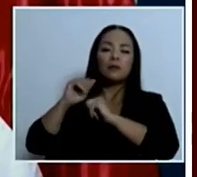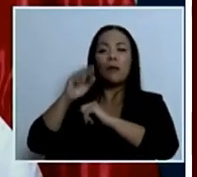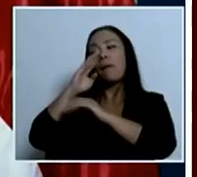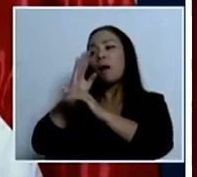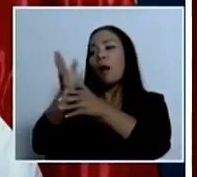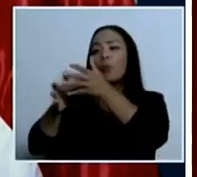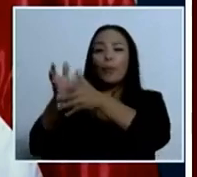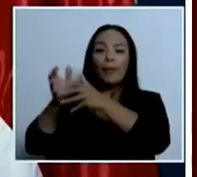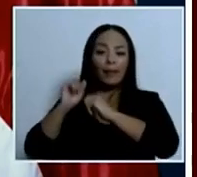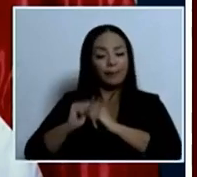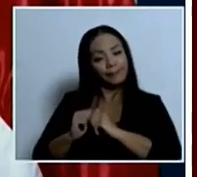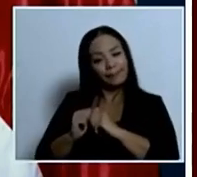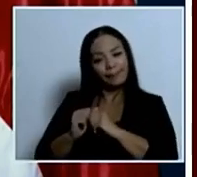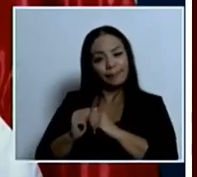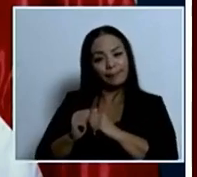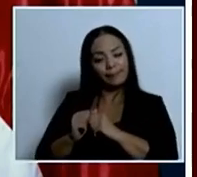se llama